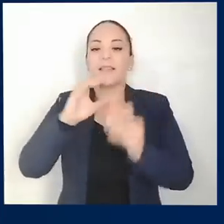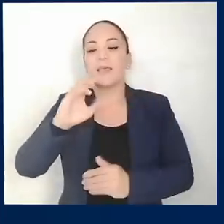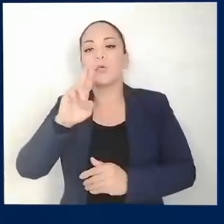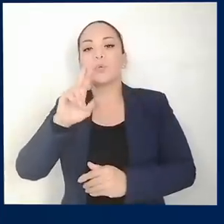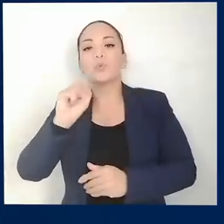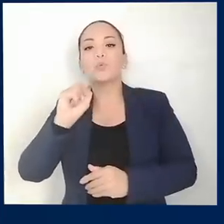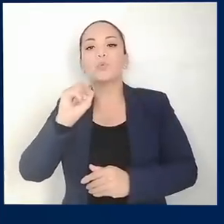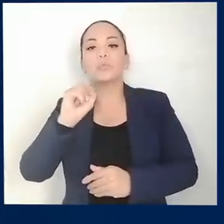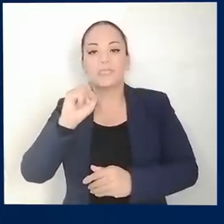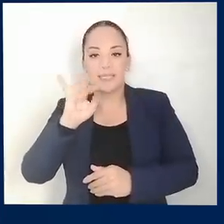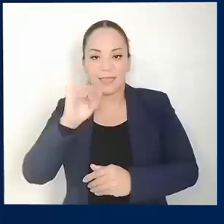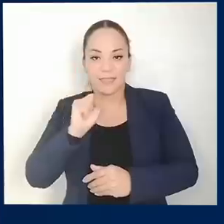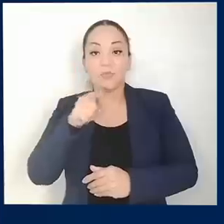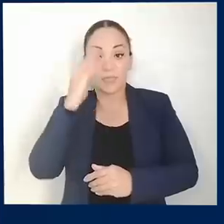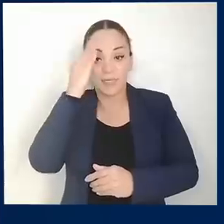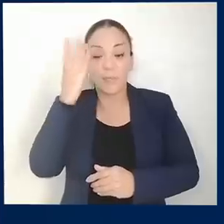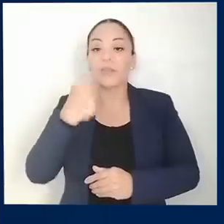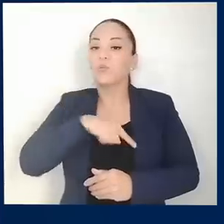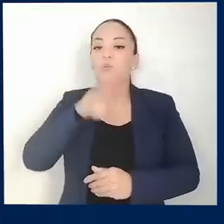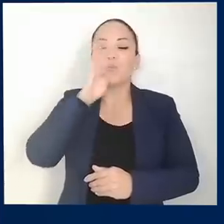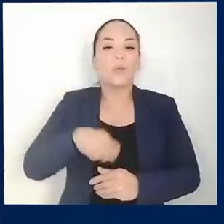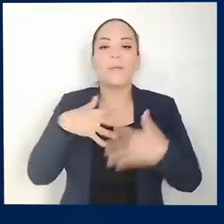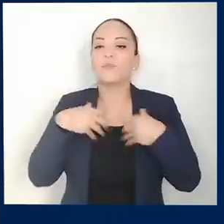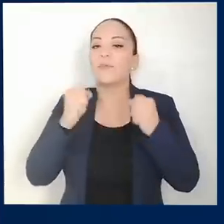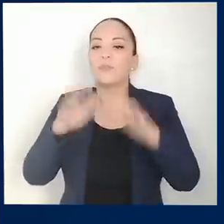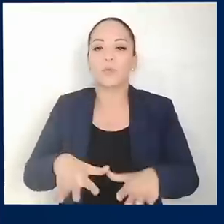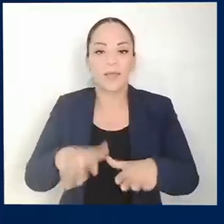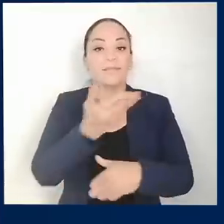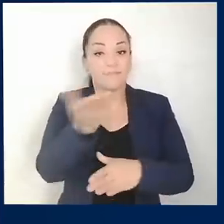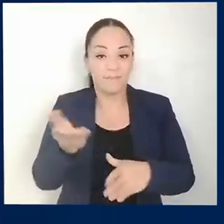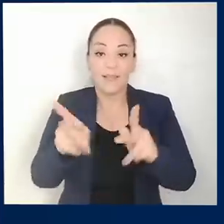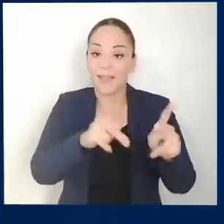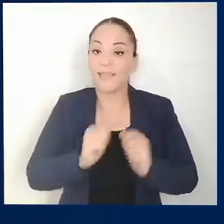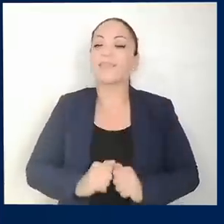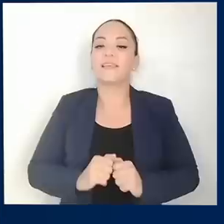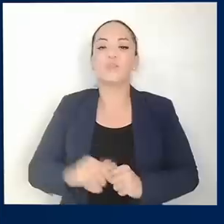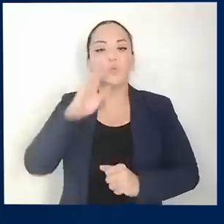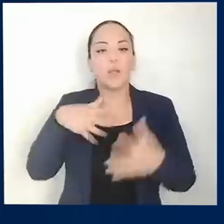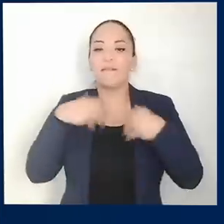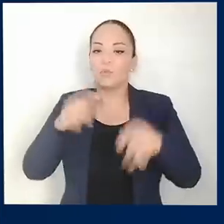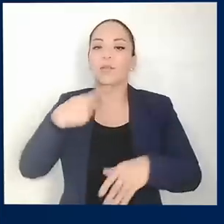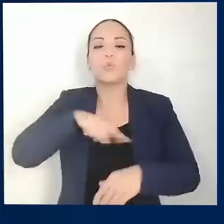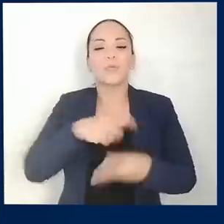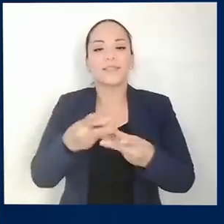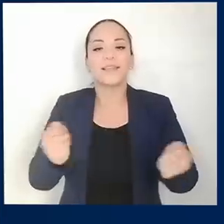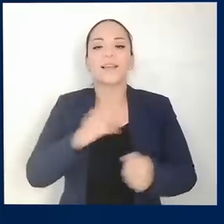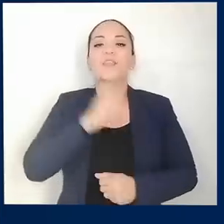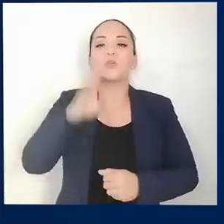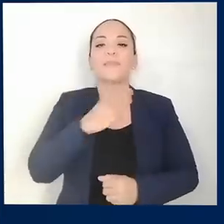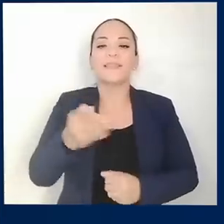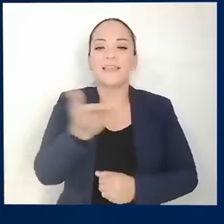de Crucitas. Sepan que nunca vamos a abandonar a nuestra gente y a nuestra tierra.